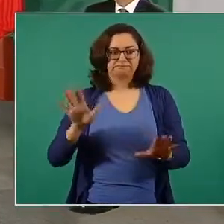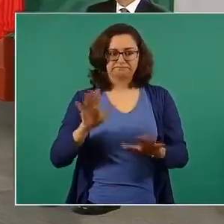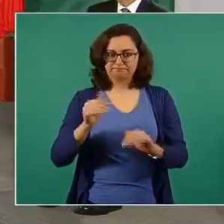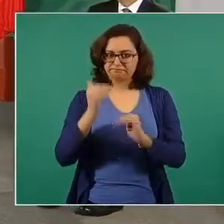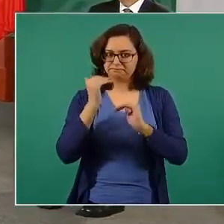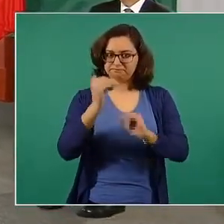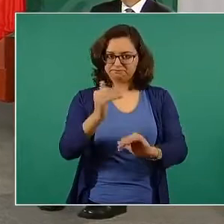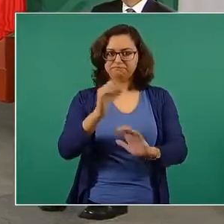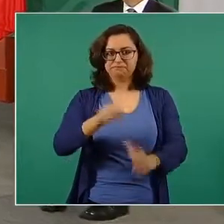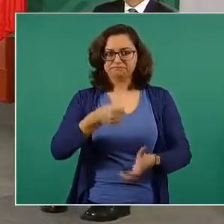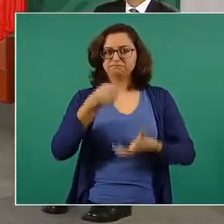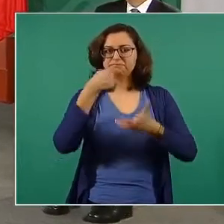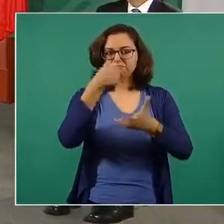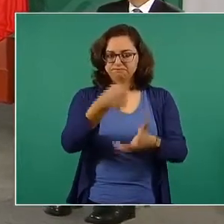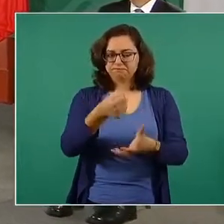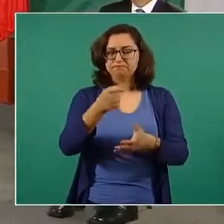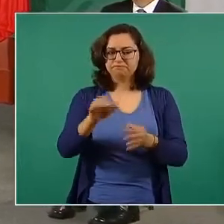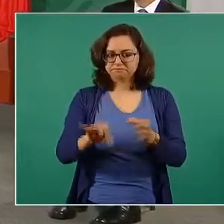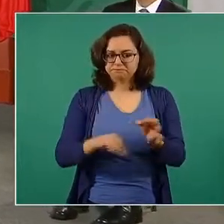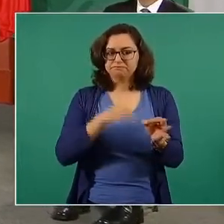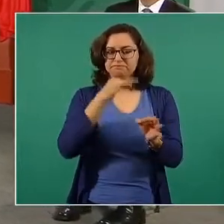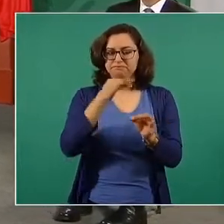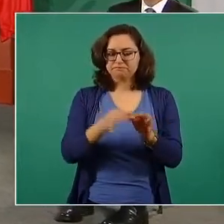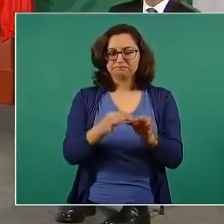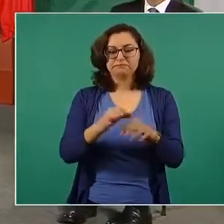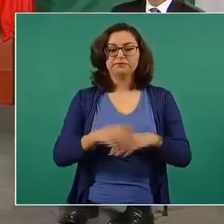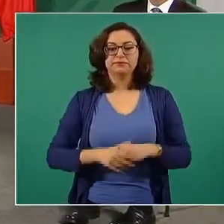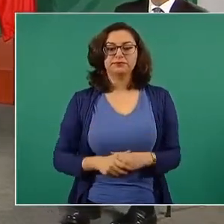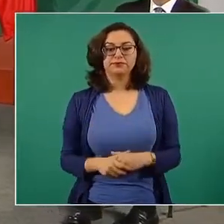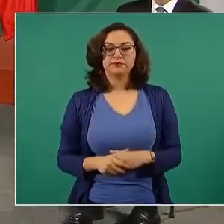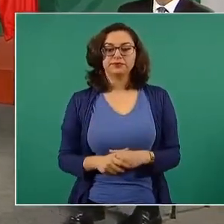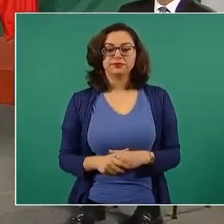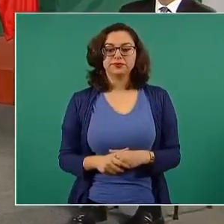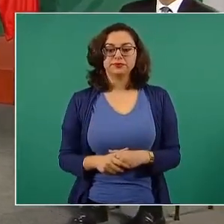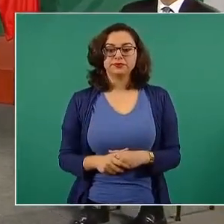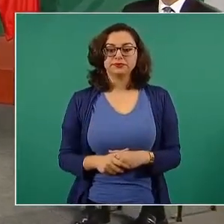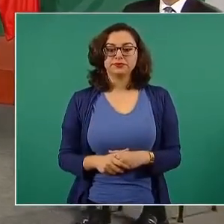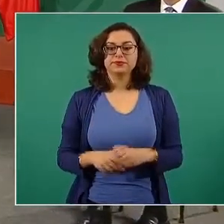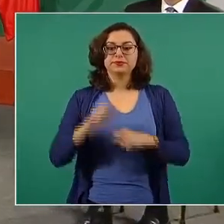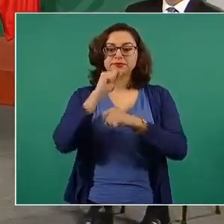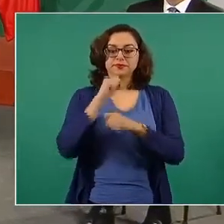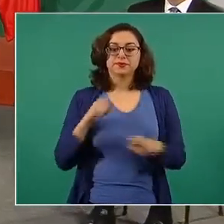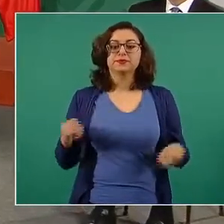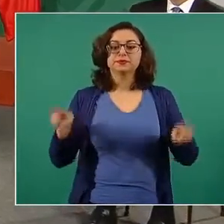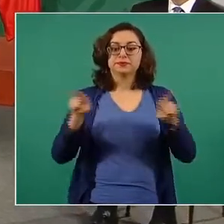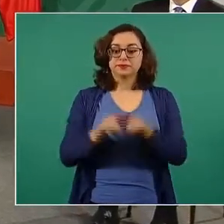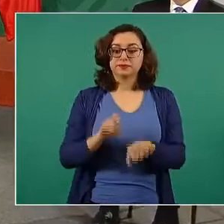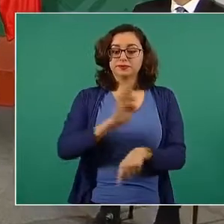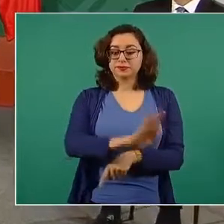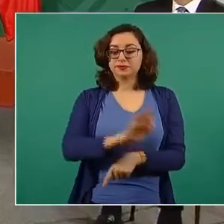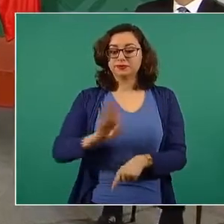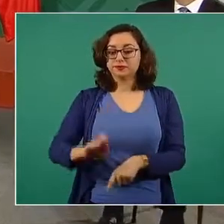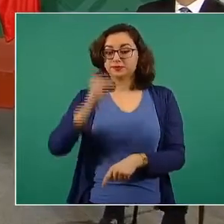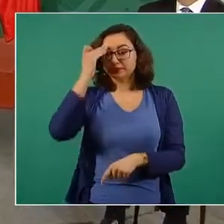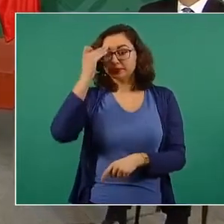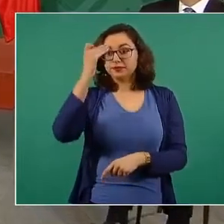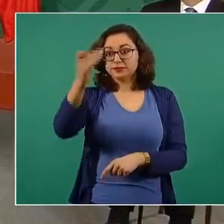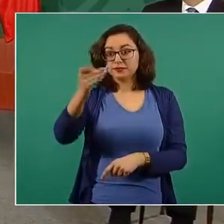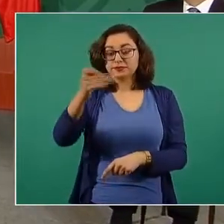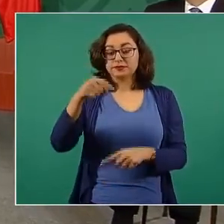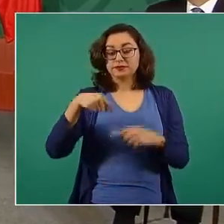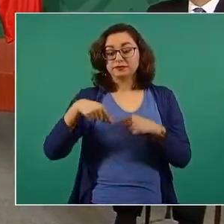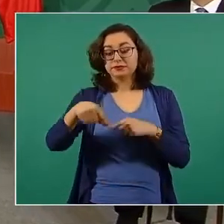y que se va a cumplir en el tiempo, que es todo un